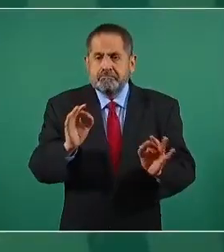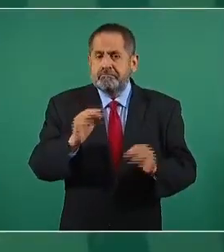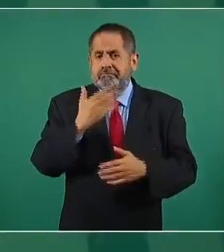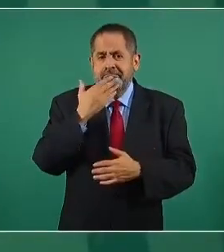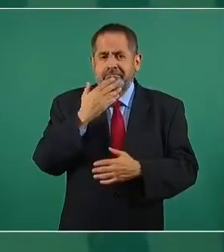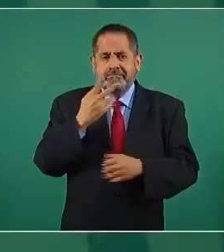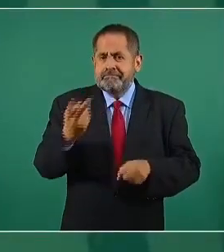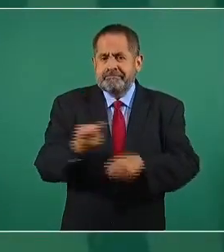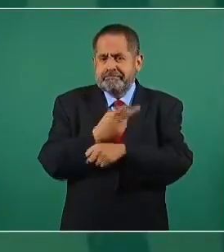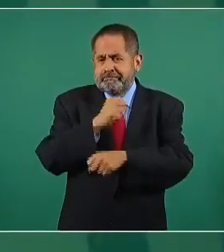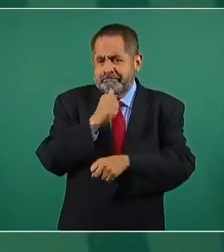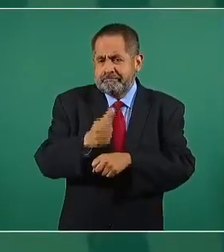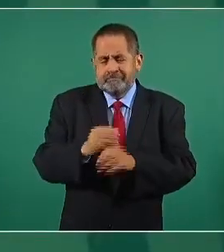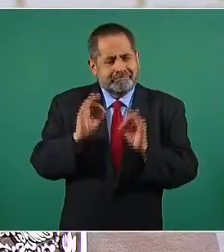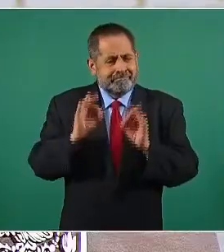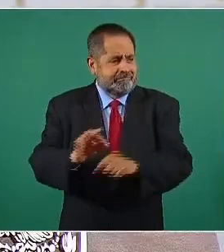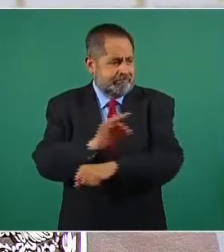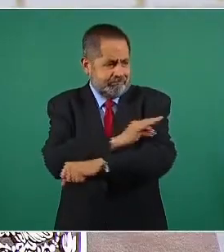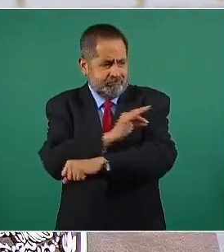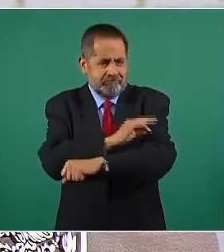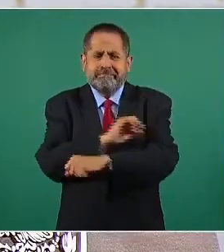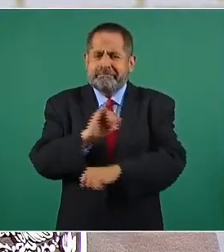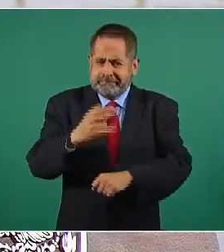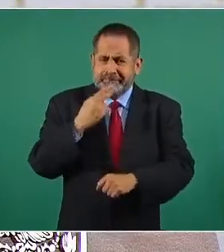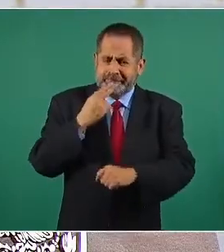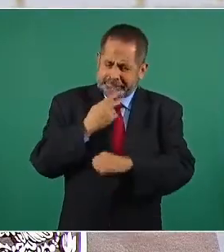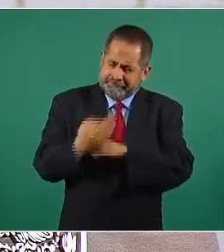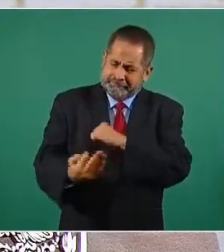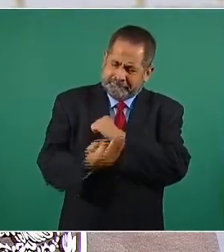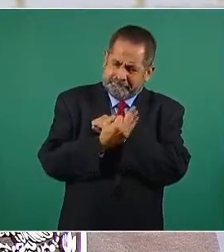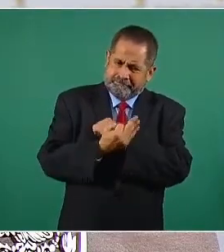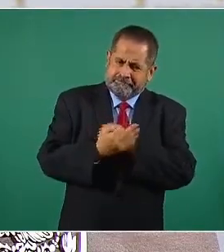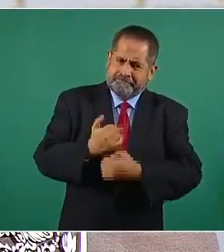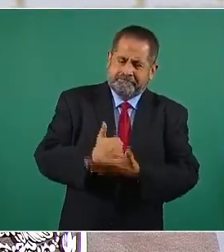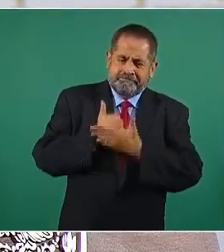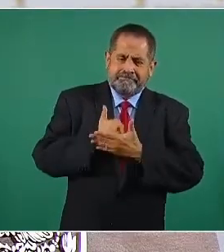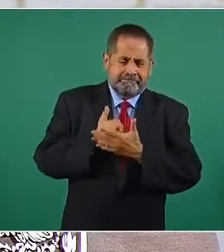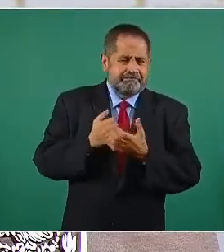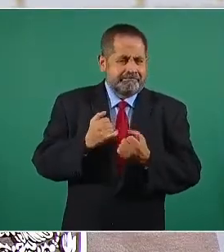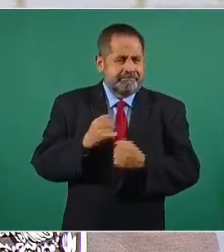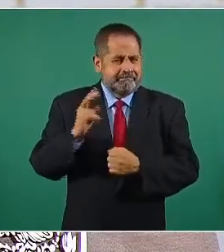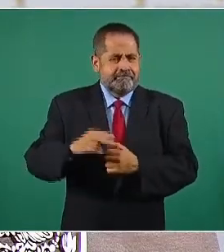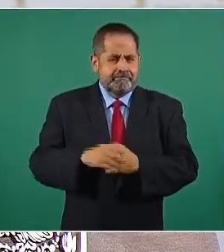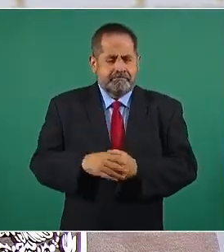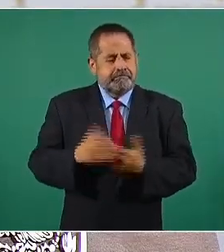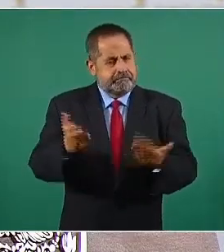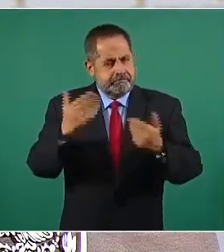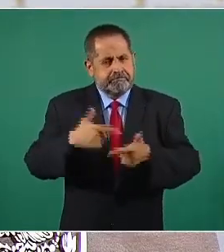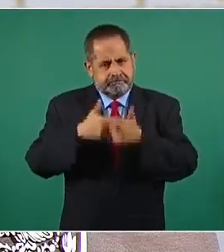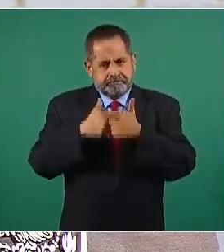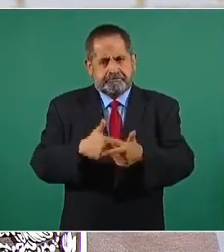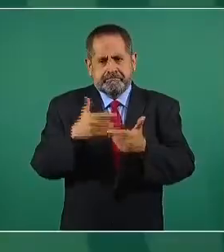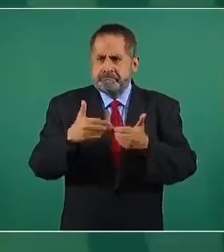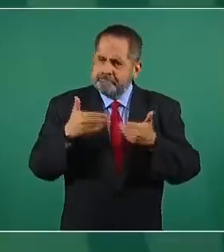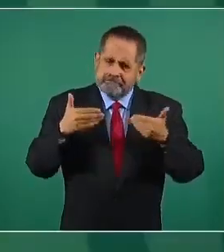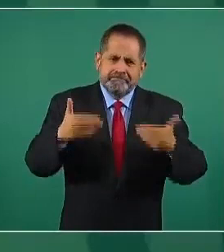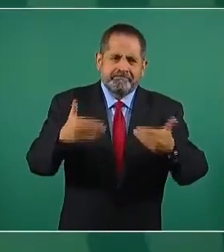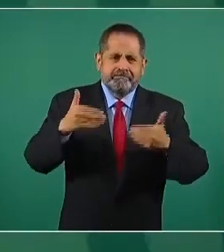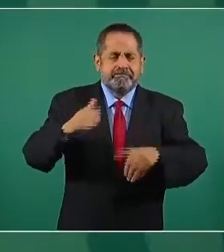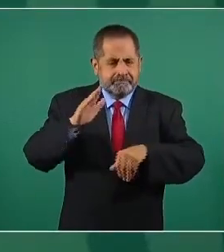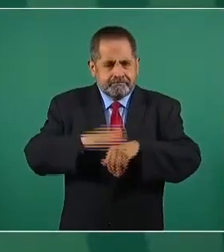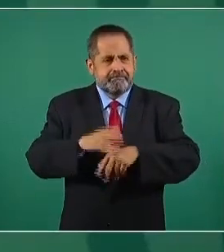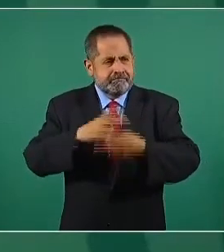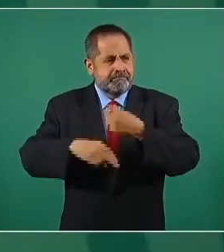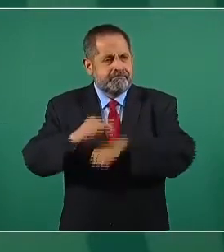y protege. Entonces, vamos a continuar con la vacunación.